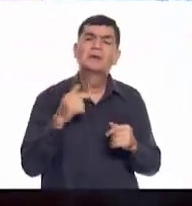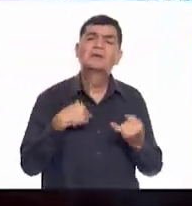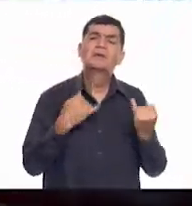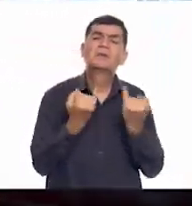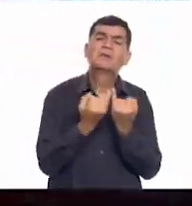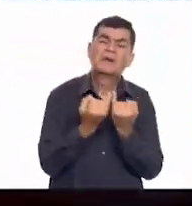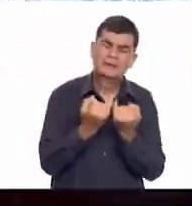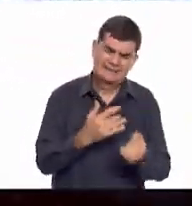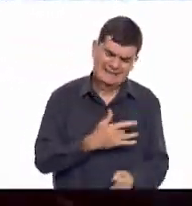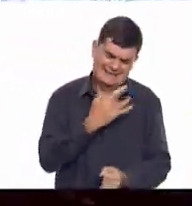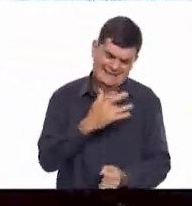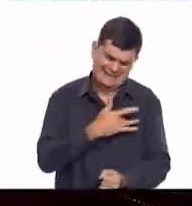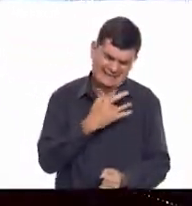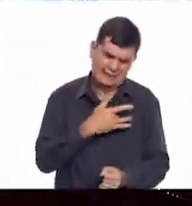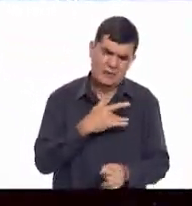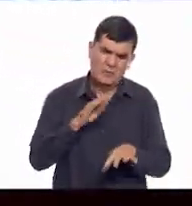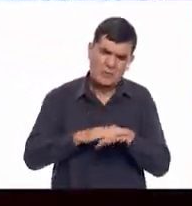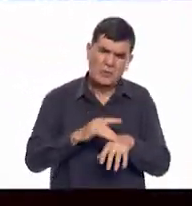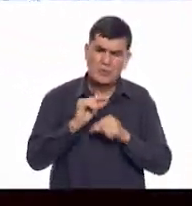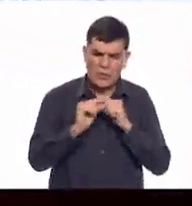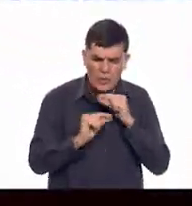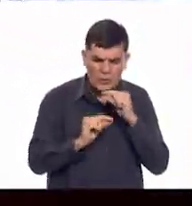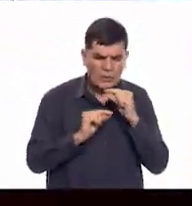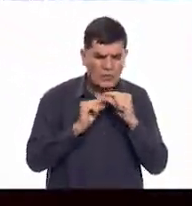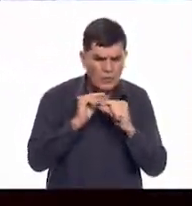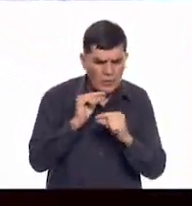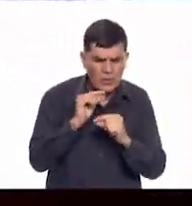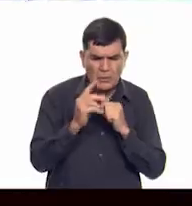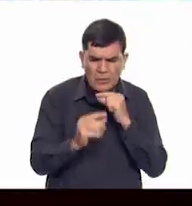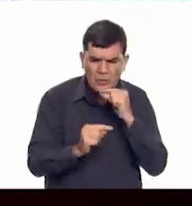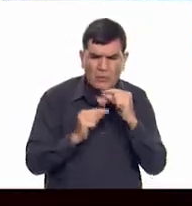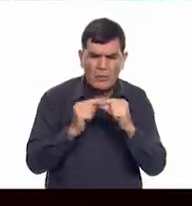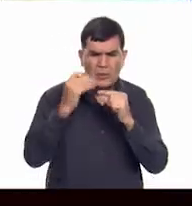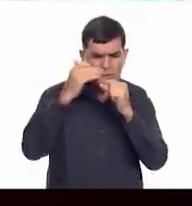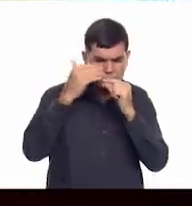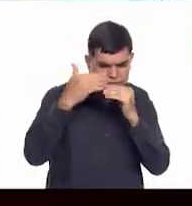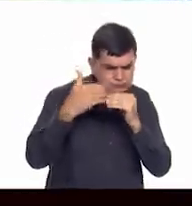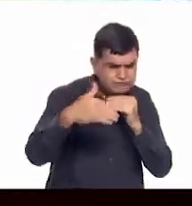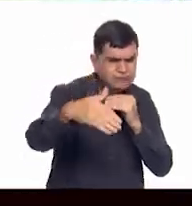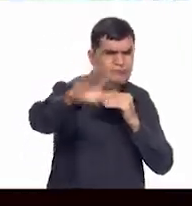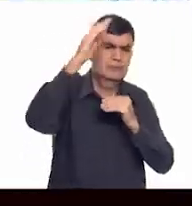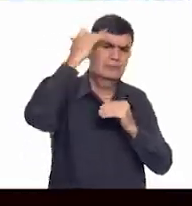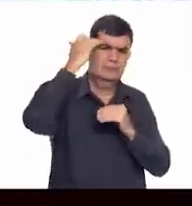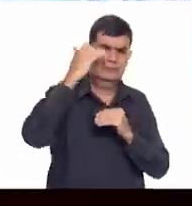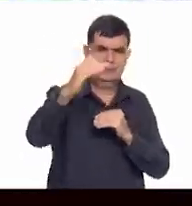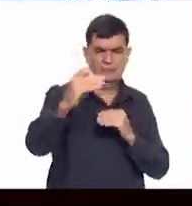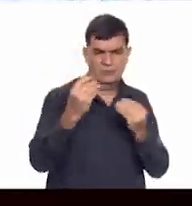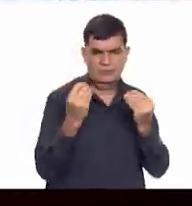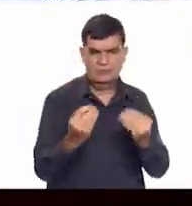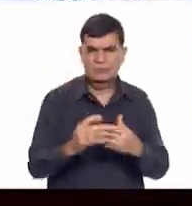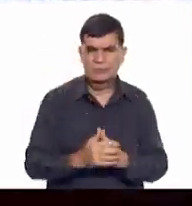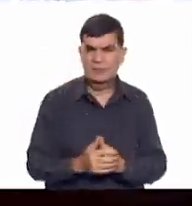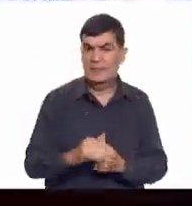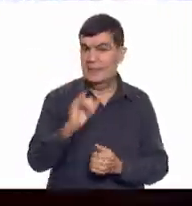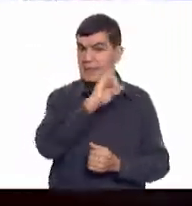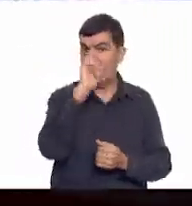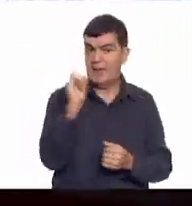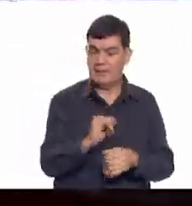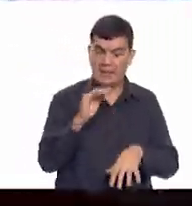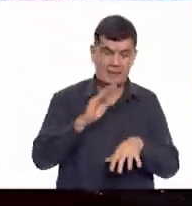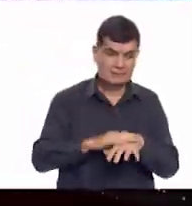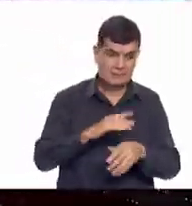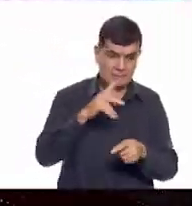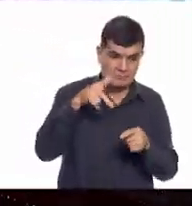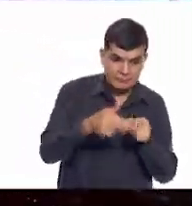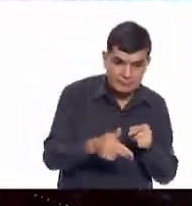que los sentimientos este lazo se teje poco a poco para que dure mucho tiempo. Sí, y además nunca acabamos de